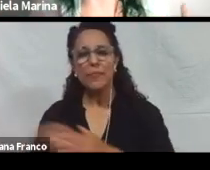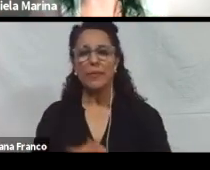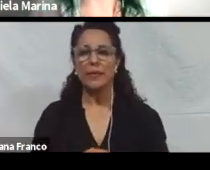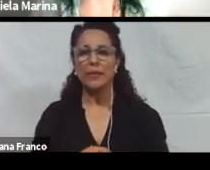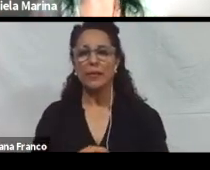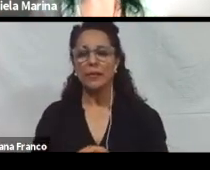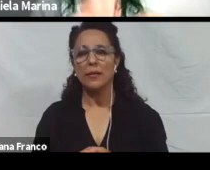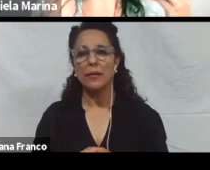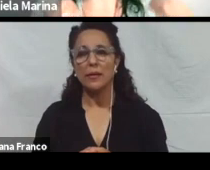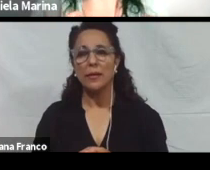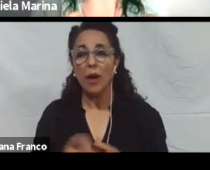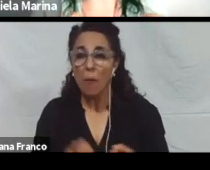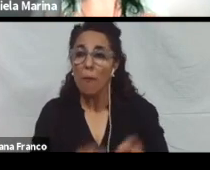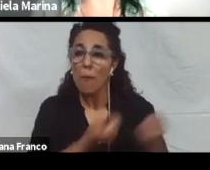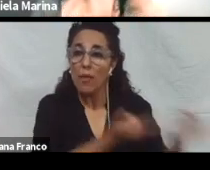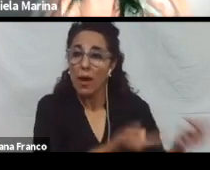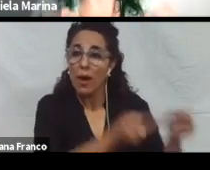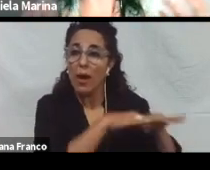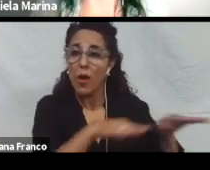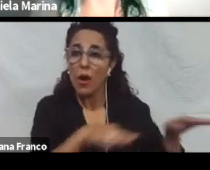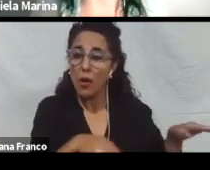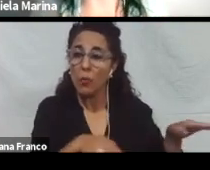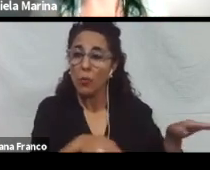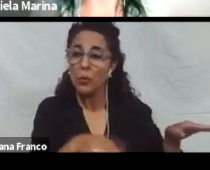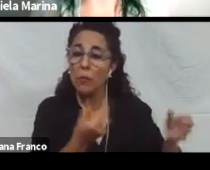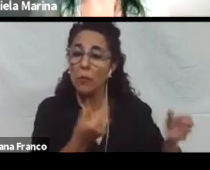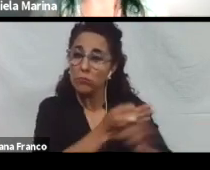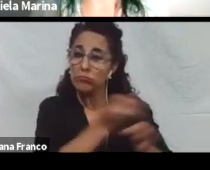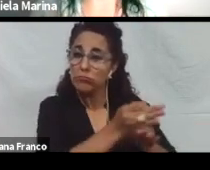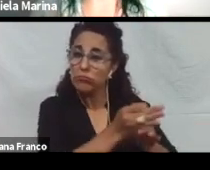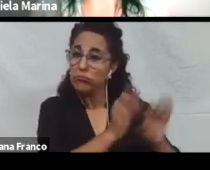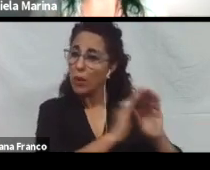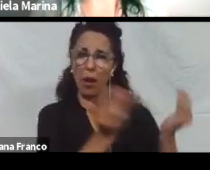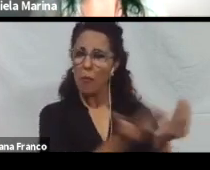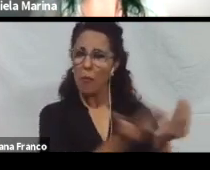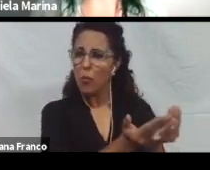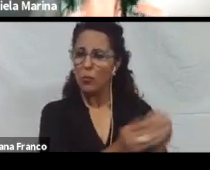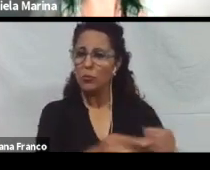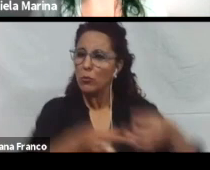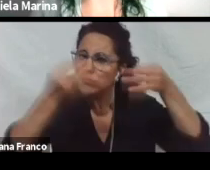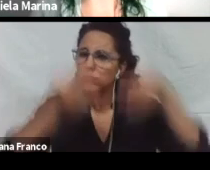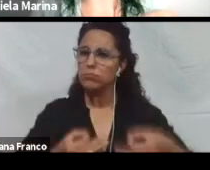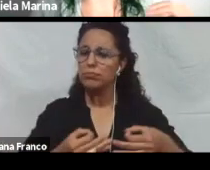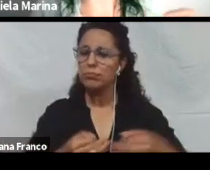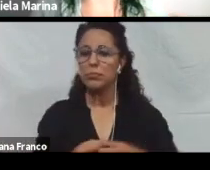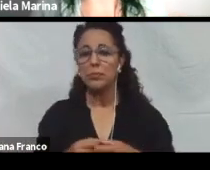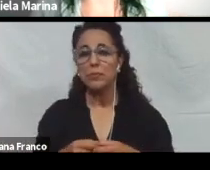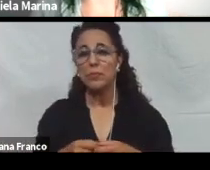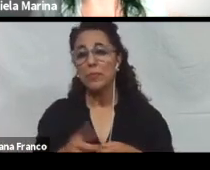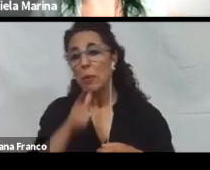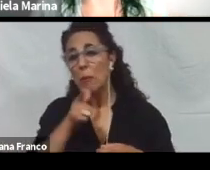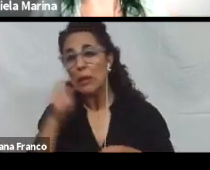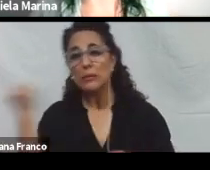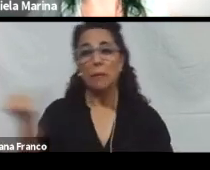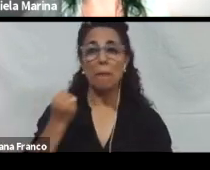estudiantes para que la enseñanza sea realmente para todos. Así que nos parece importante ver un poquito más en